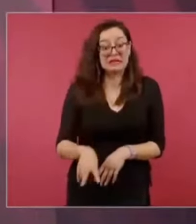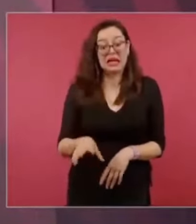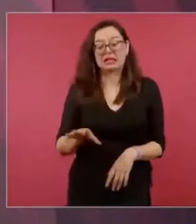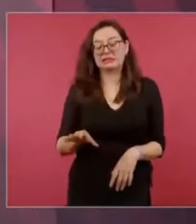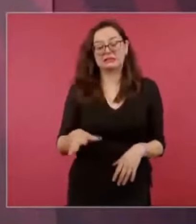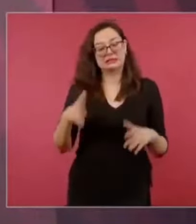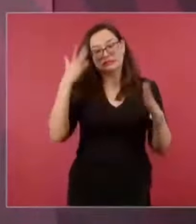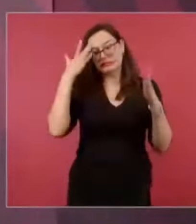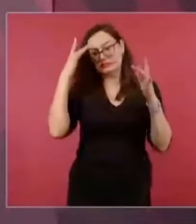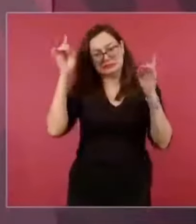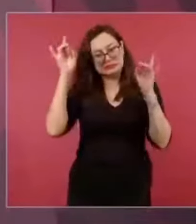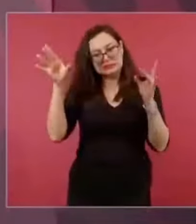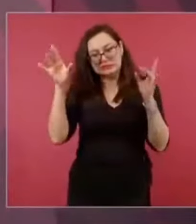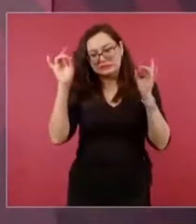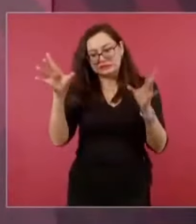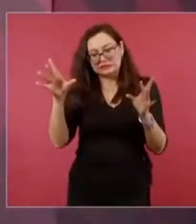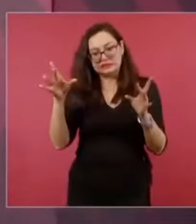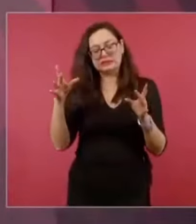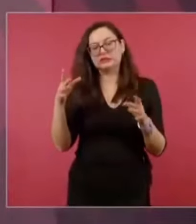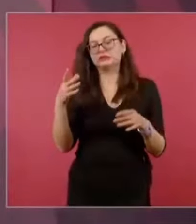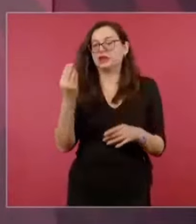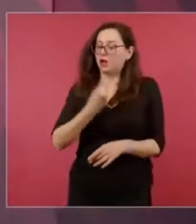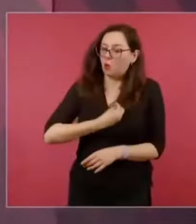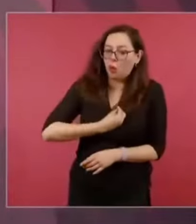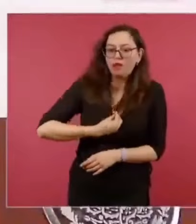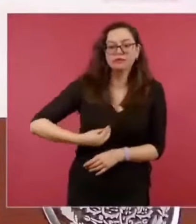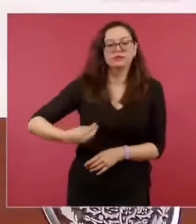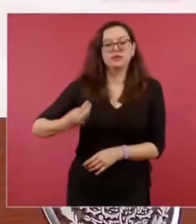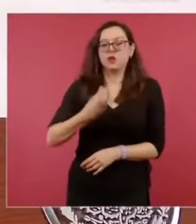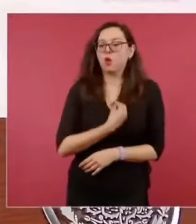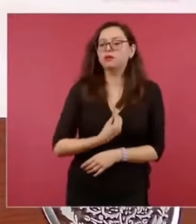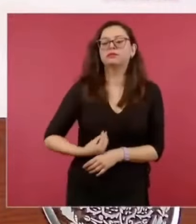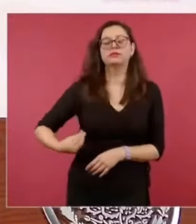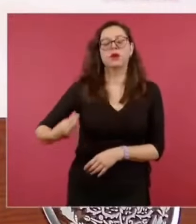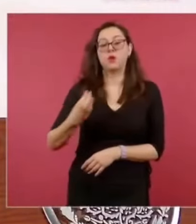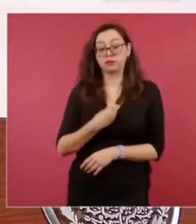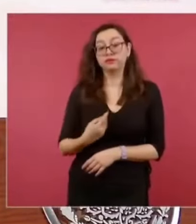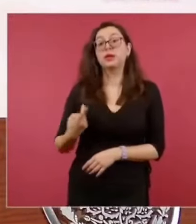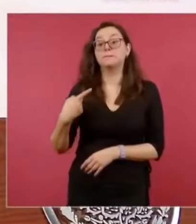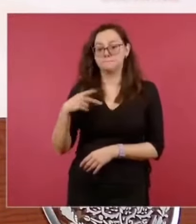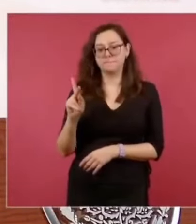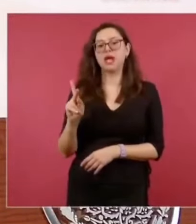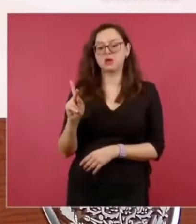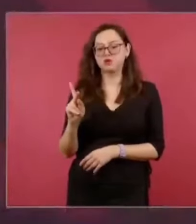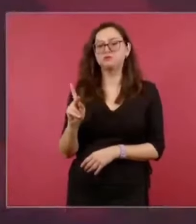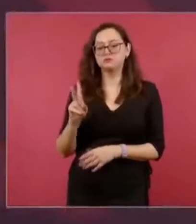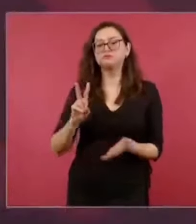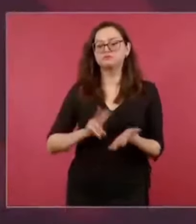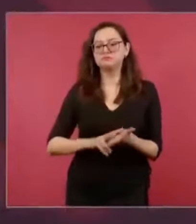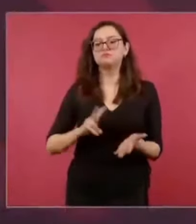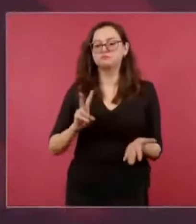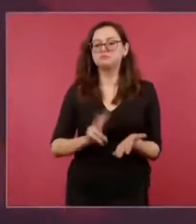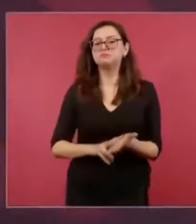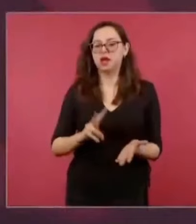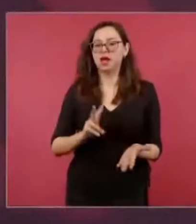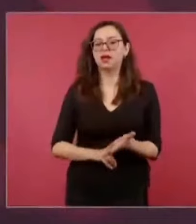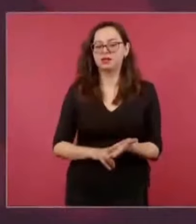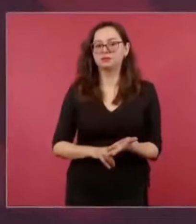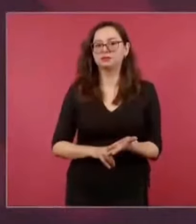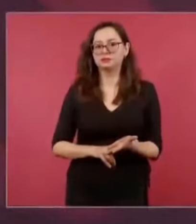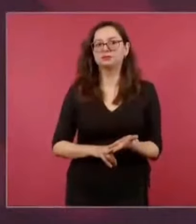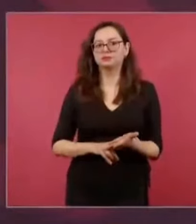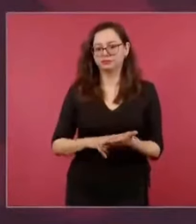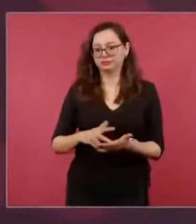Pero no es en vano, porque es un cambio,